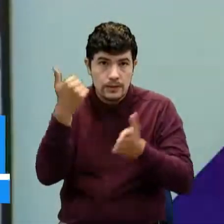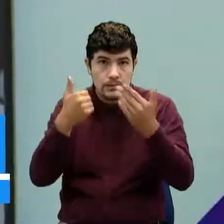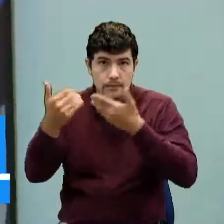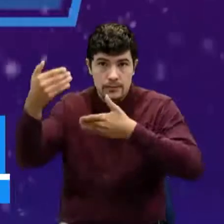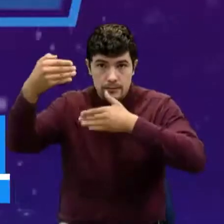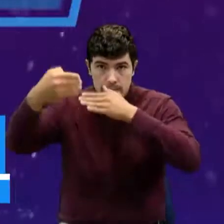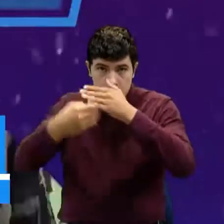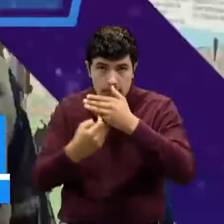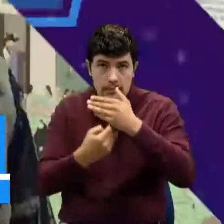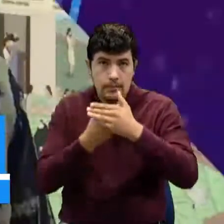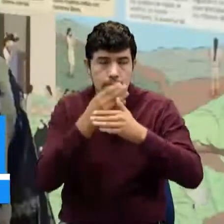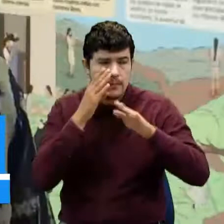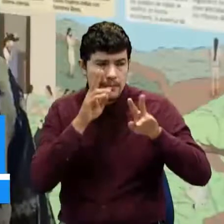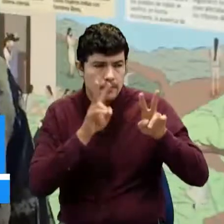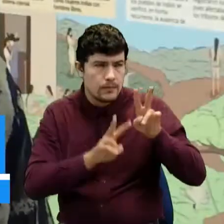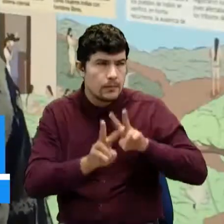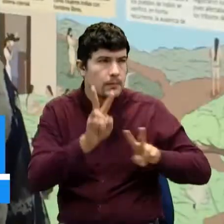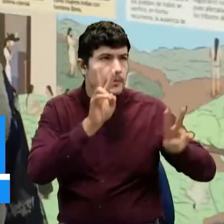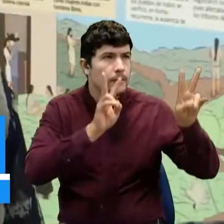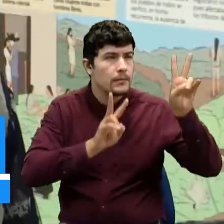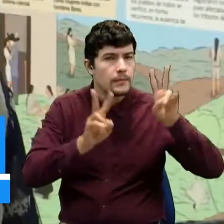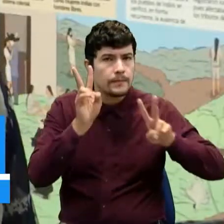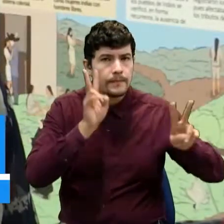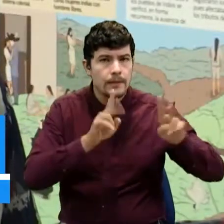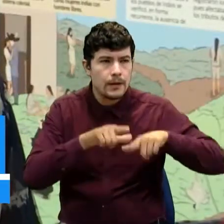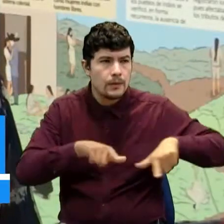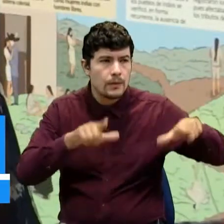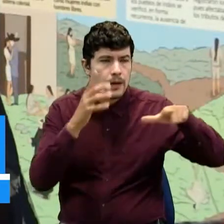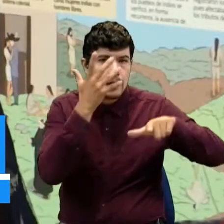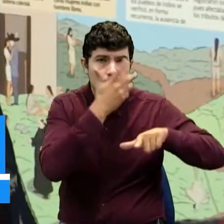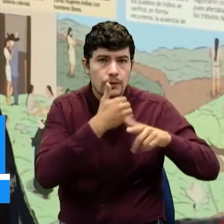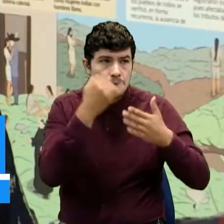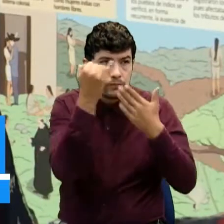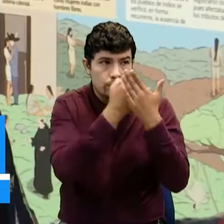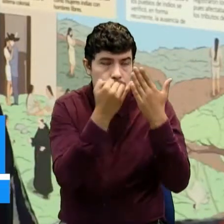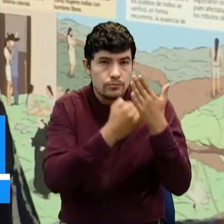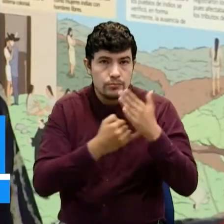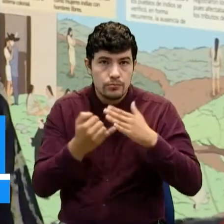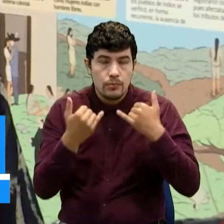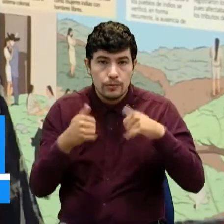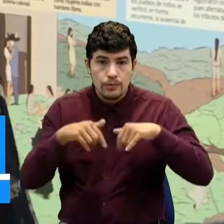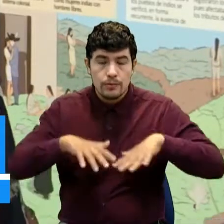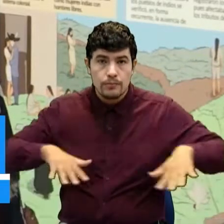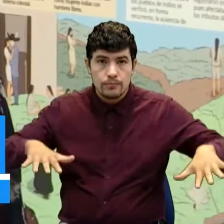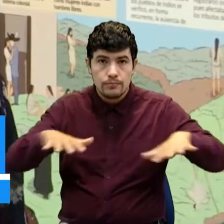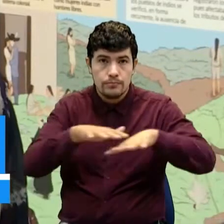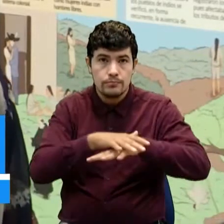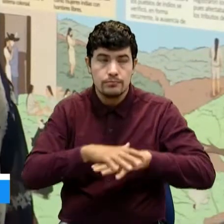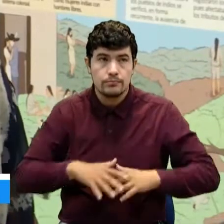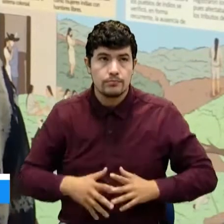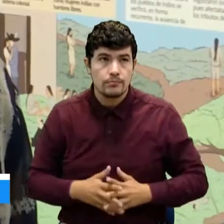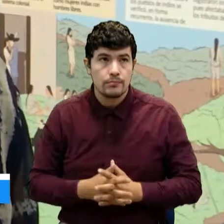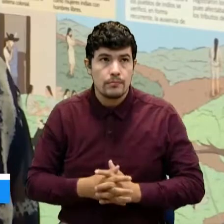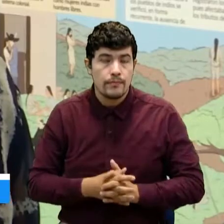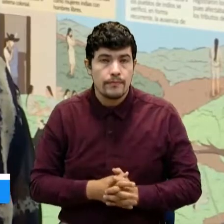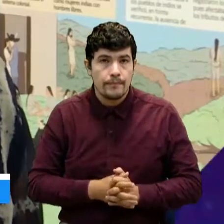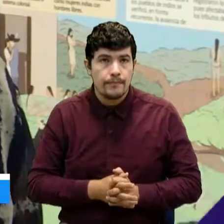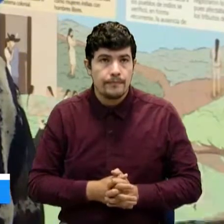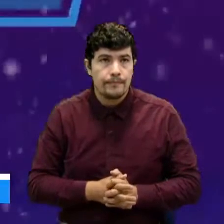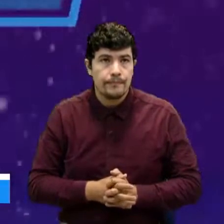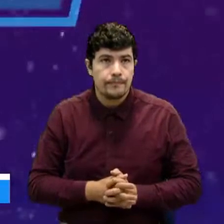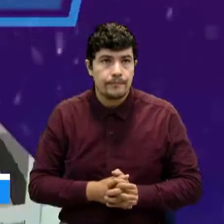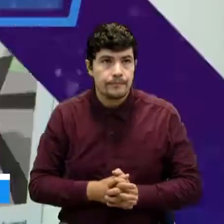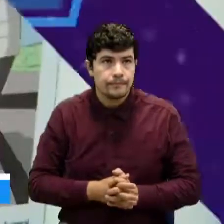puedan acceder a toda la ilustración gráfica que hay del señor Jair Fernando